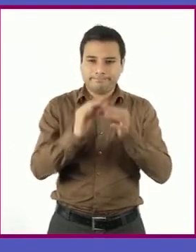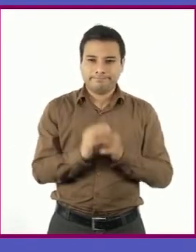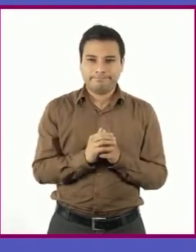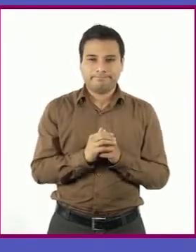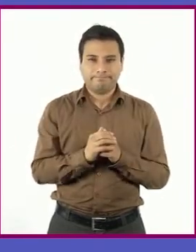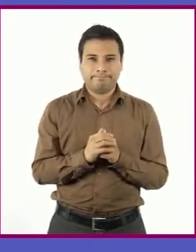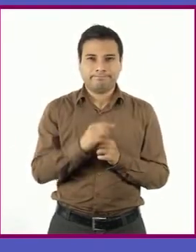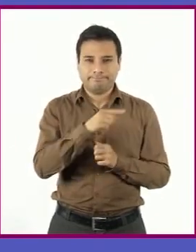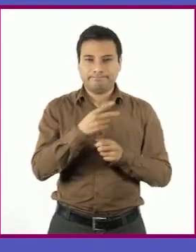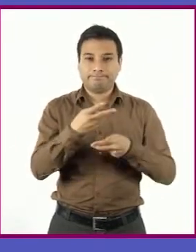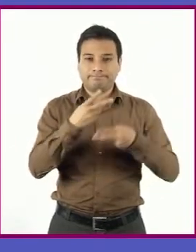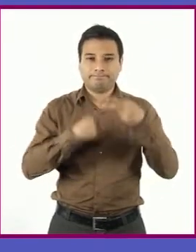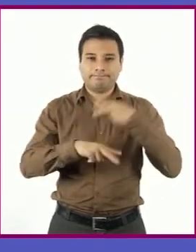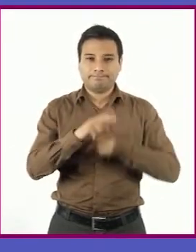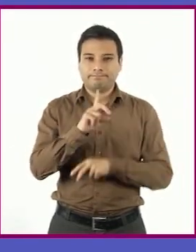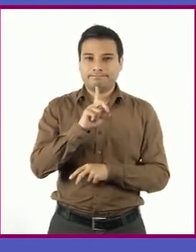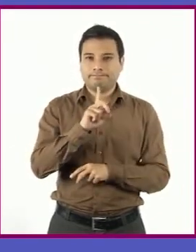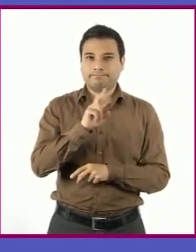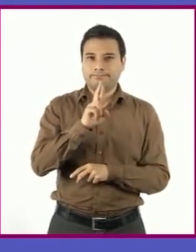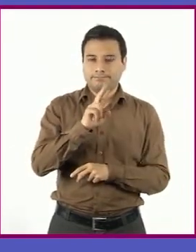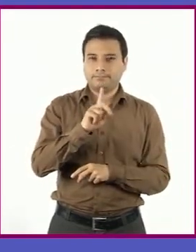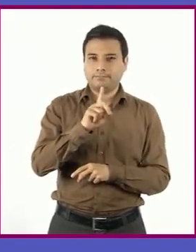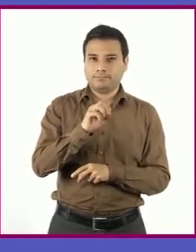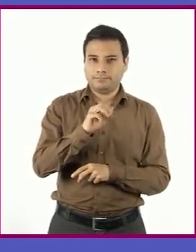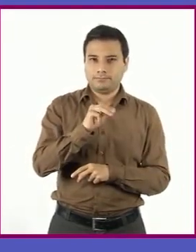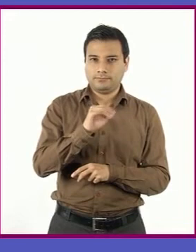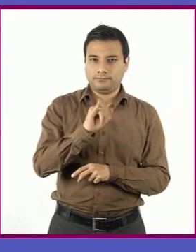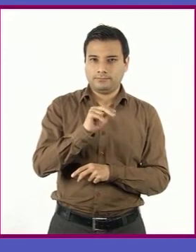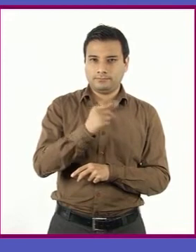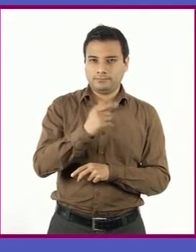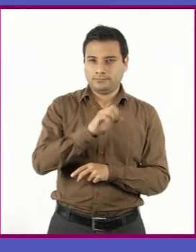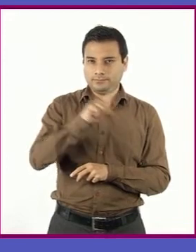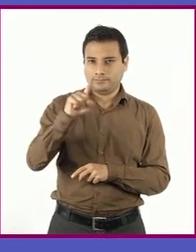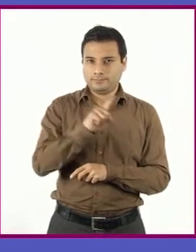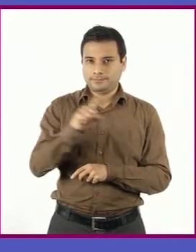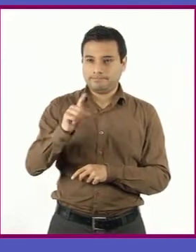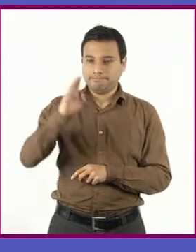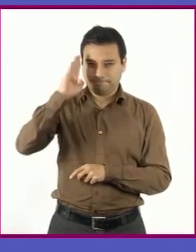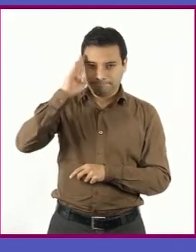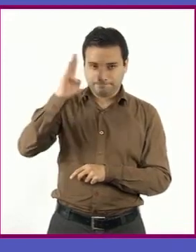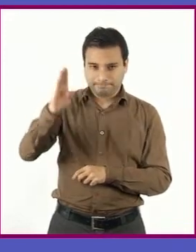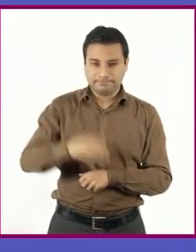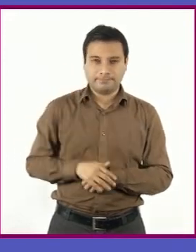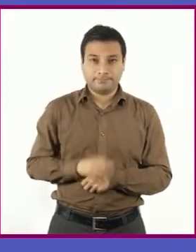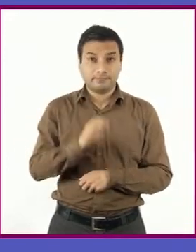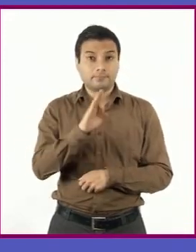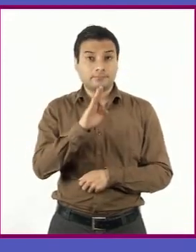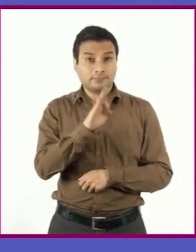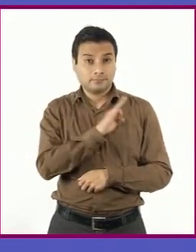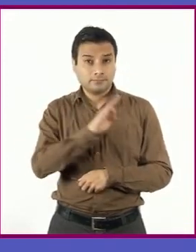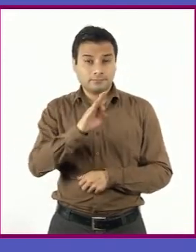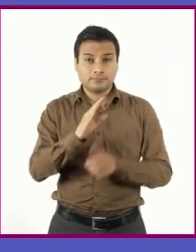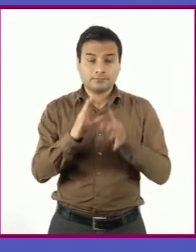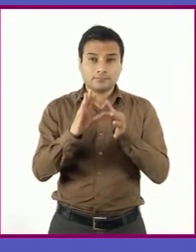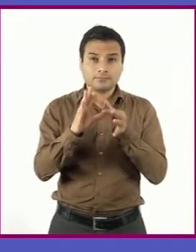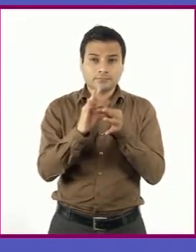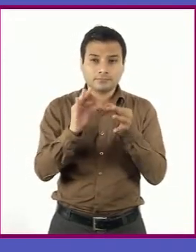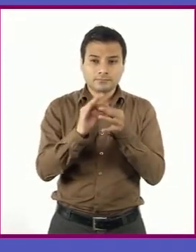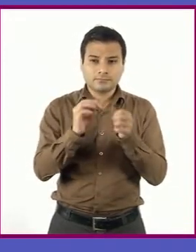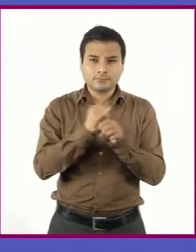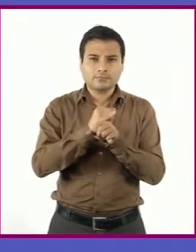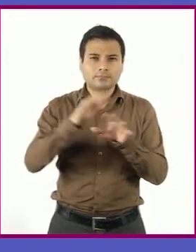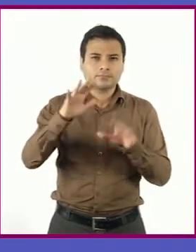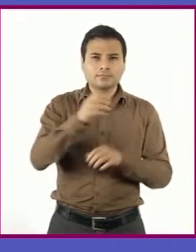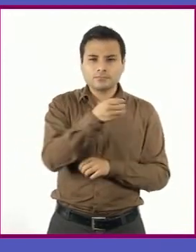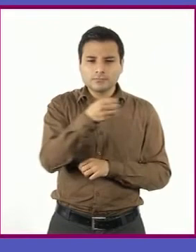nos acompaña de nuevo el doctor Domínguez Hidalgo. Hola, buenos días. Hola, ¿qué tal? ¿Podrías decirnos cómo organizar la información de